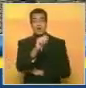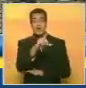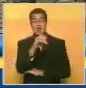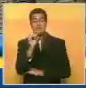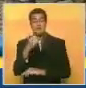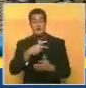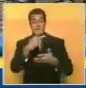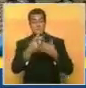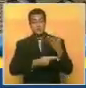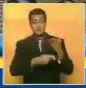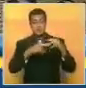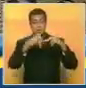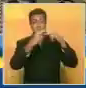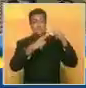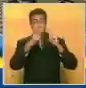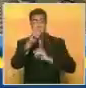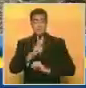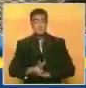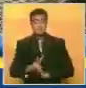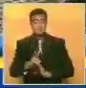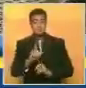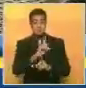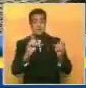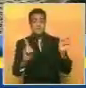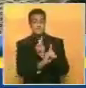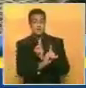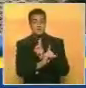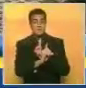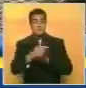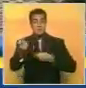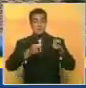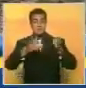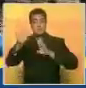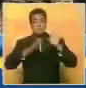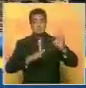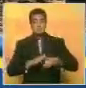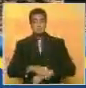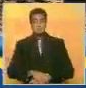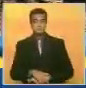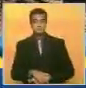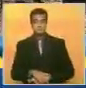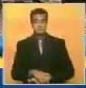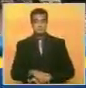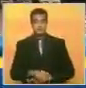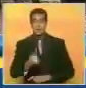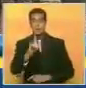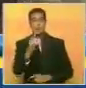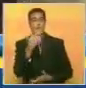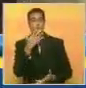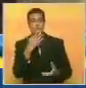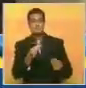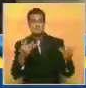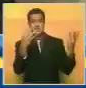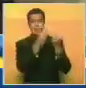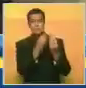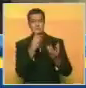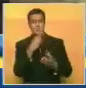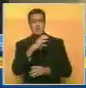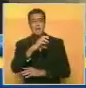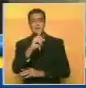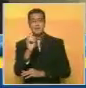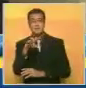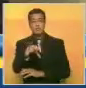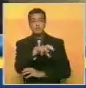la producción de las fábricas venezolanas es sustituida por importaciones. Una inconveniente combinación de capitalismo de